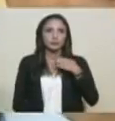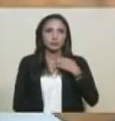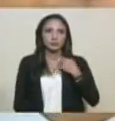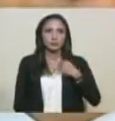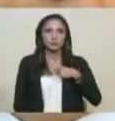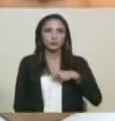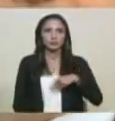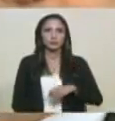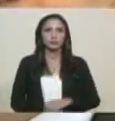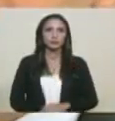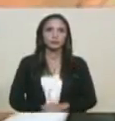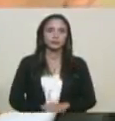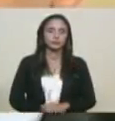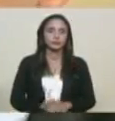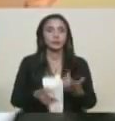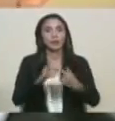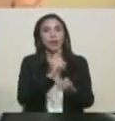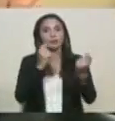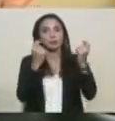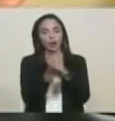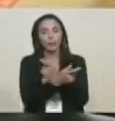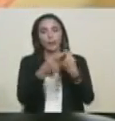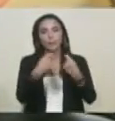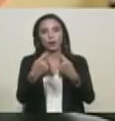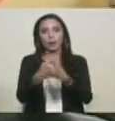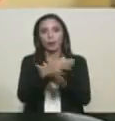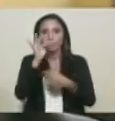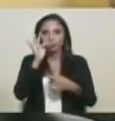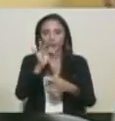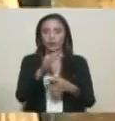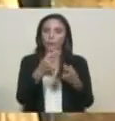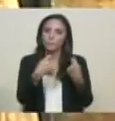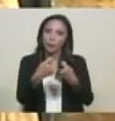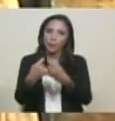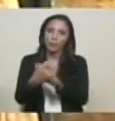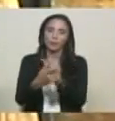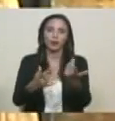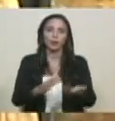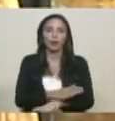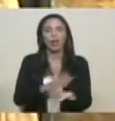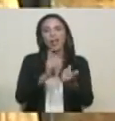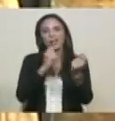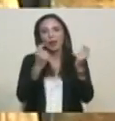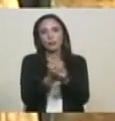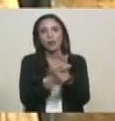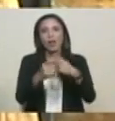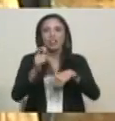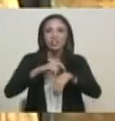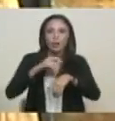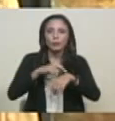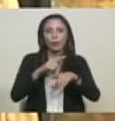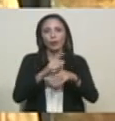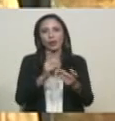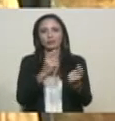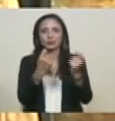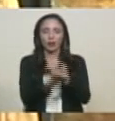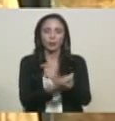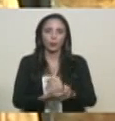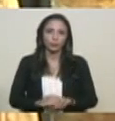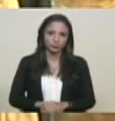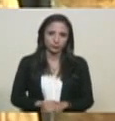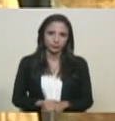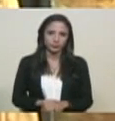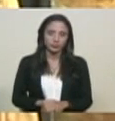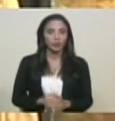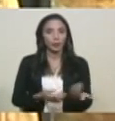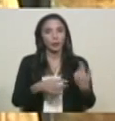Igualmente, el cambio del impuesto al fisco cambia su periodicidad para